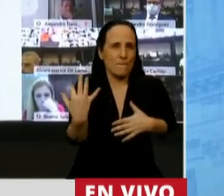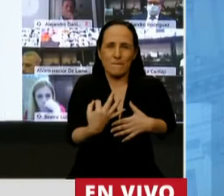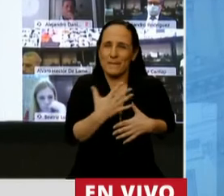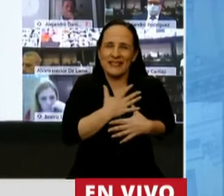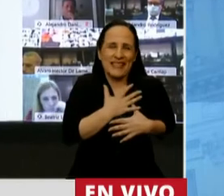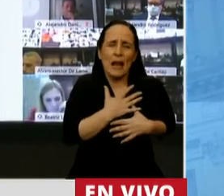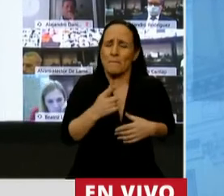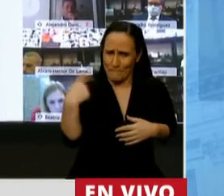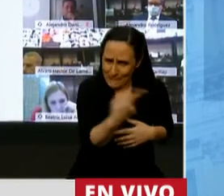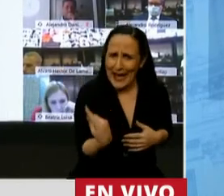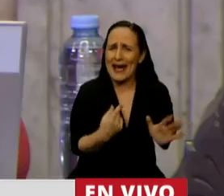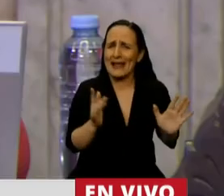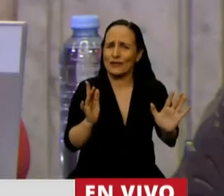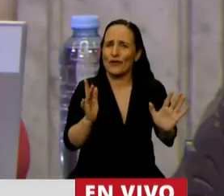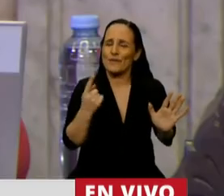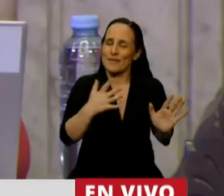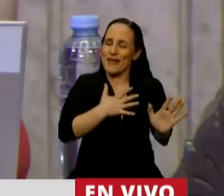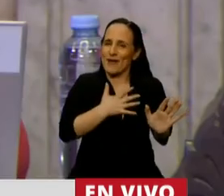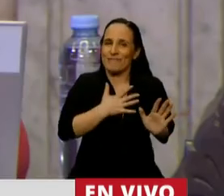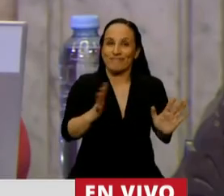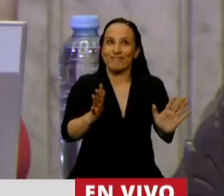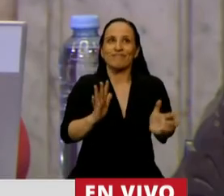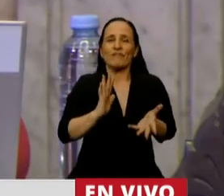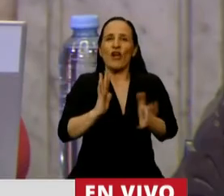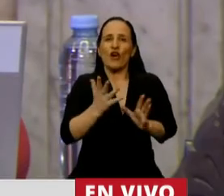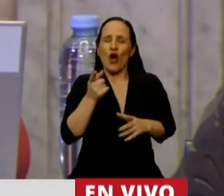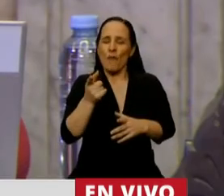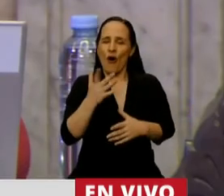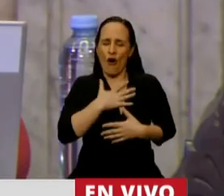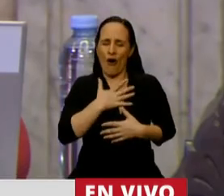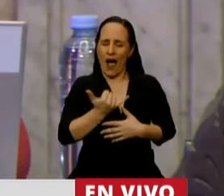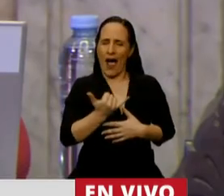Para todos, pero fue una reivindicación histórica.